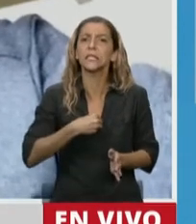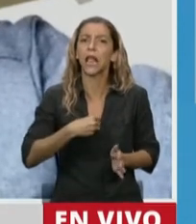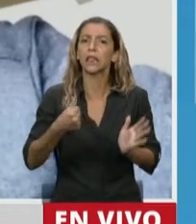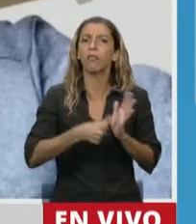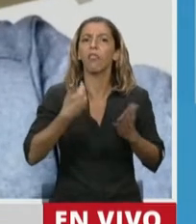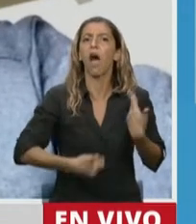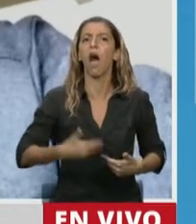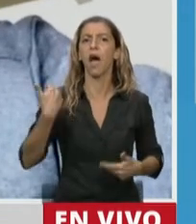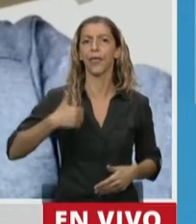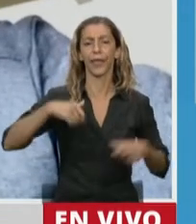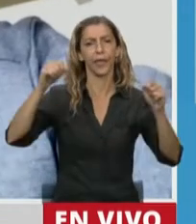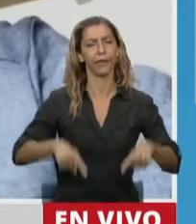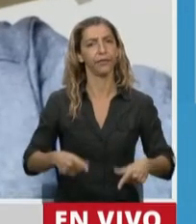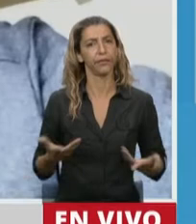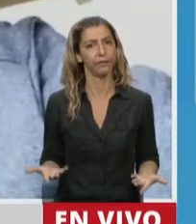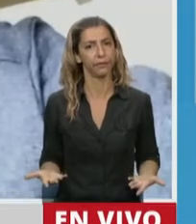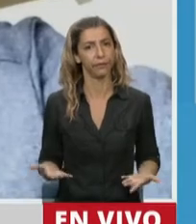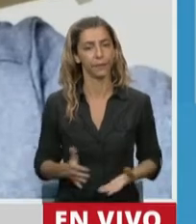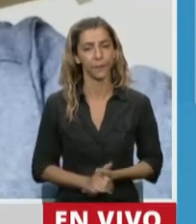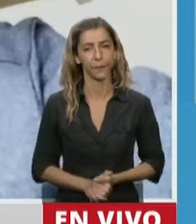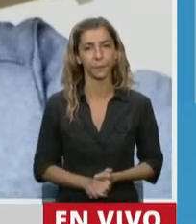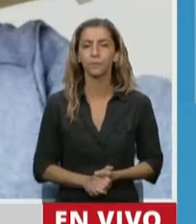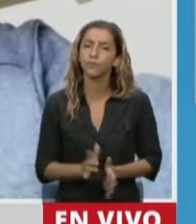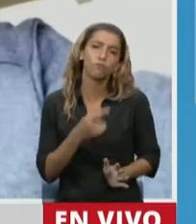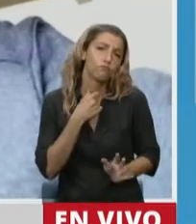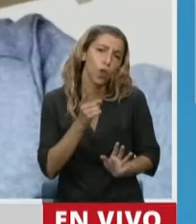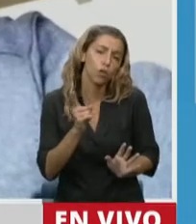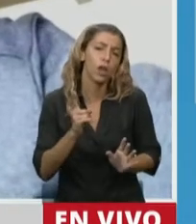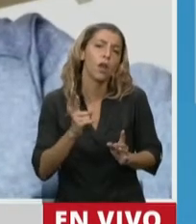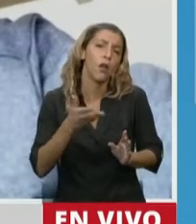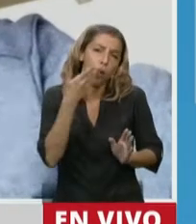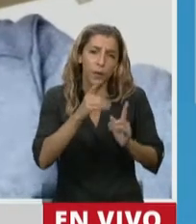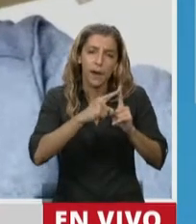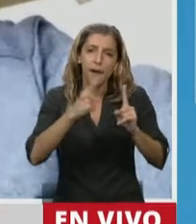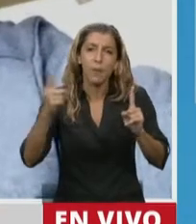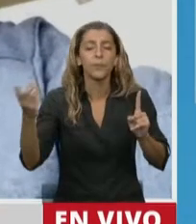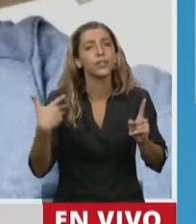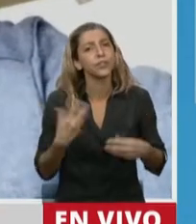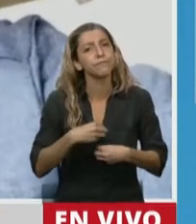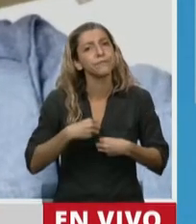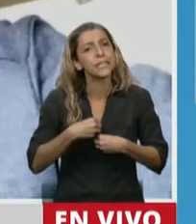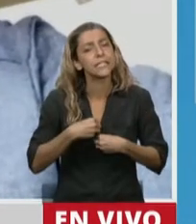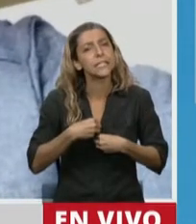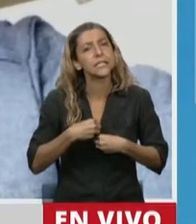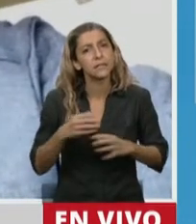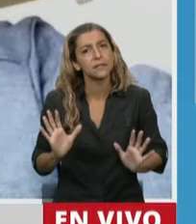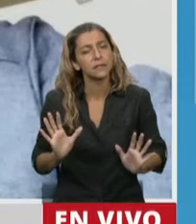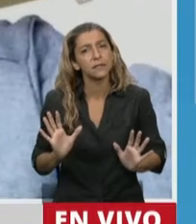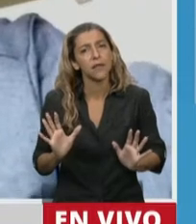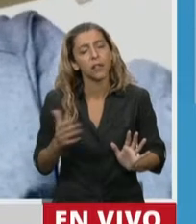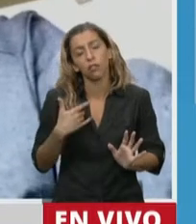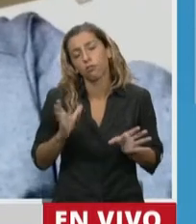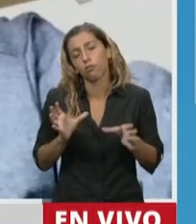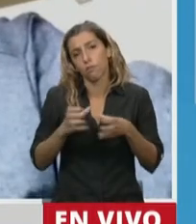Quiero decir con esto, y no quiero extenderme más, pero quería y sentí la necesidad en nombre del Bloque Córdoba